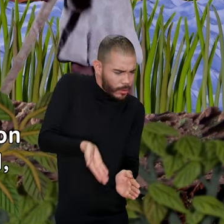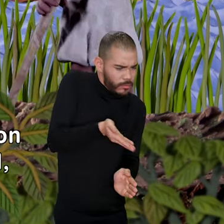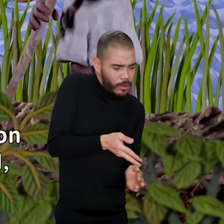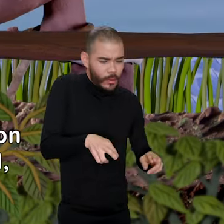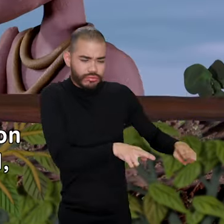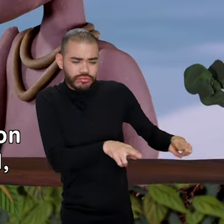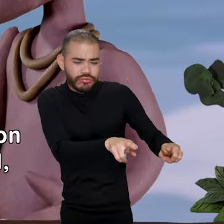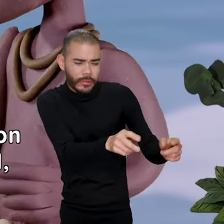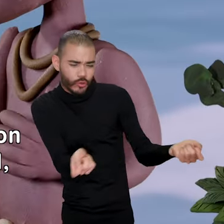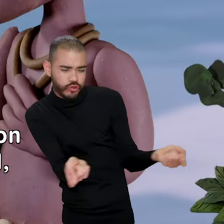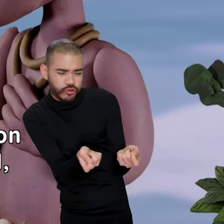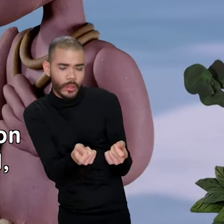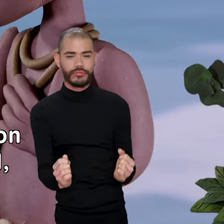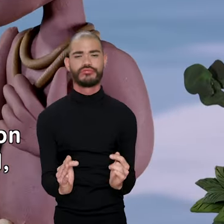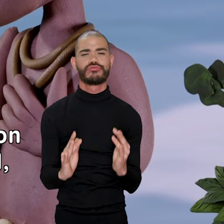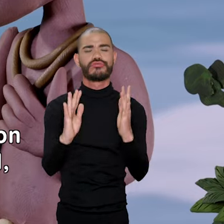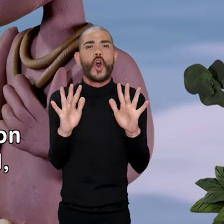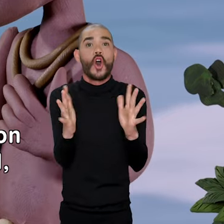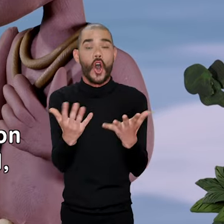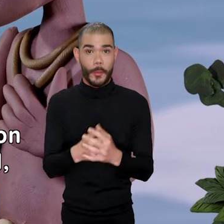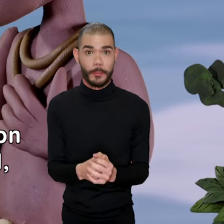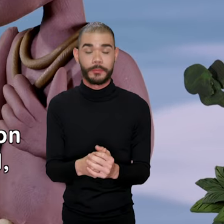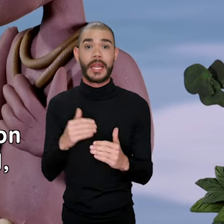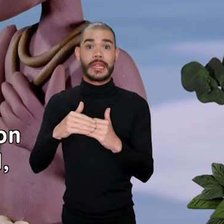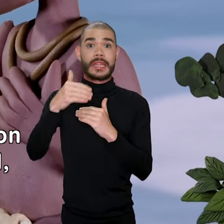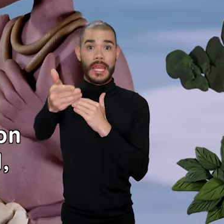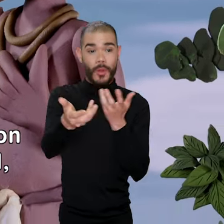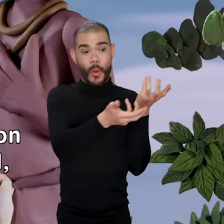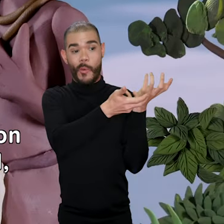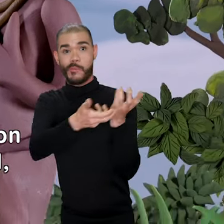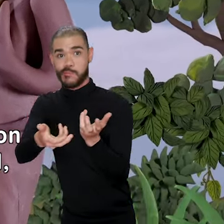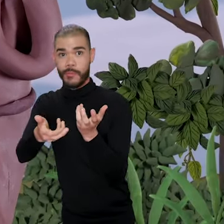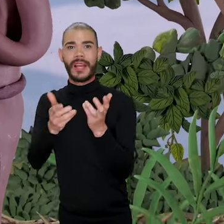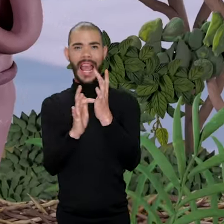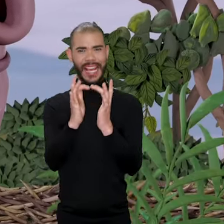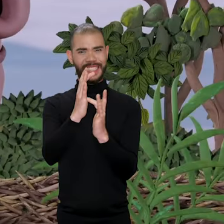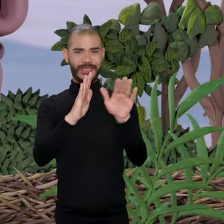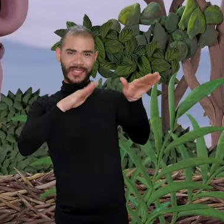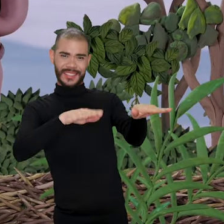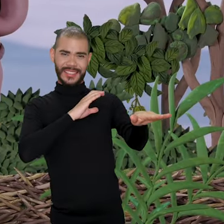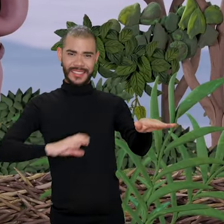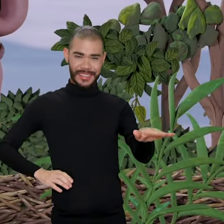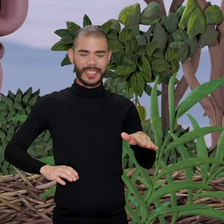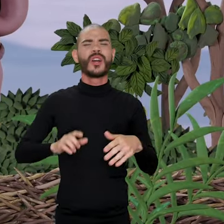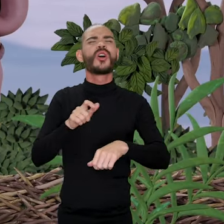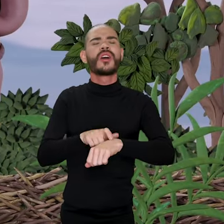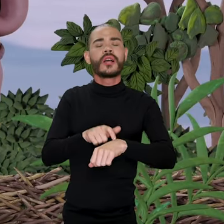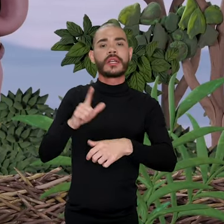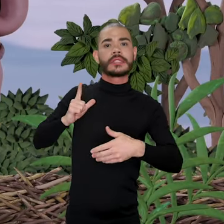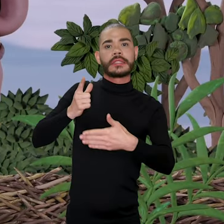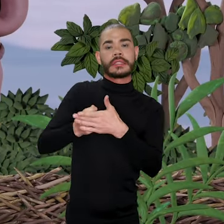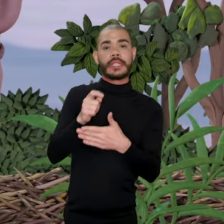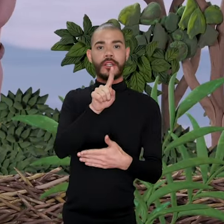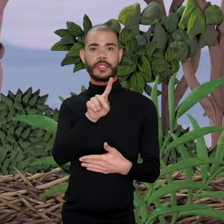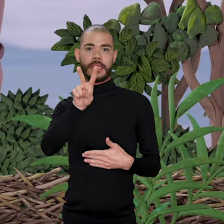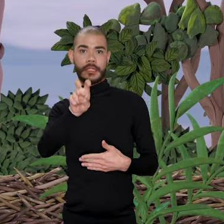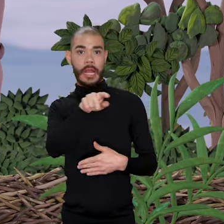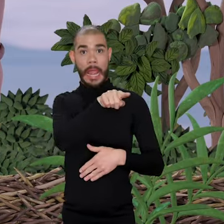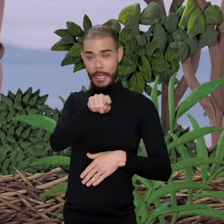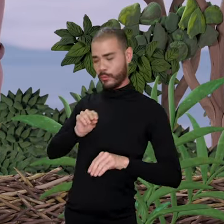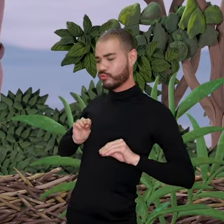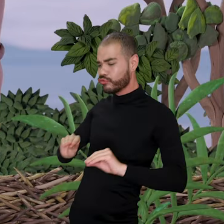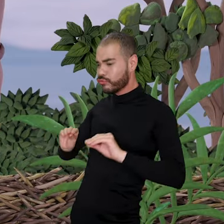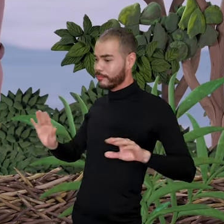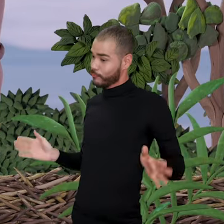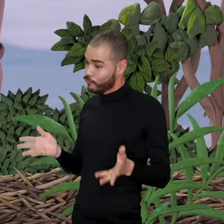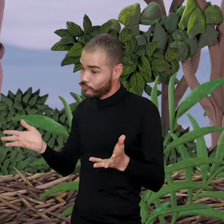Cuando los jesuitas se instalaron en la Orinoquía en el siglo XVII, promovieron la agricultura entre los grupos indígenas para